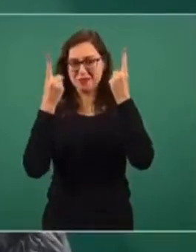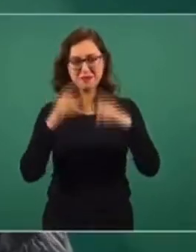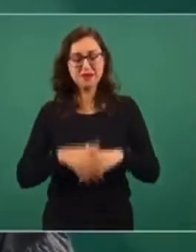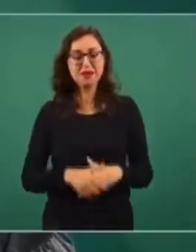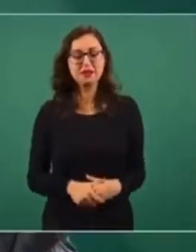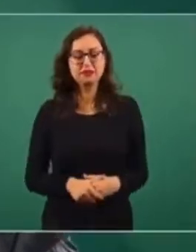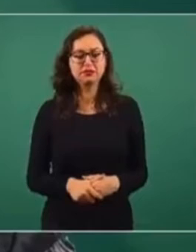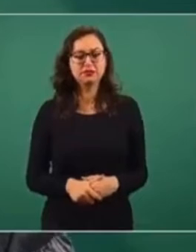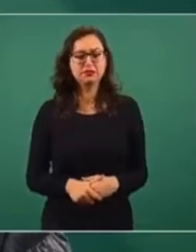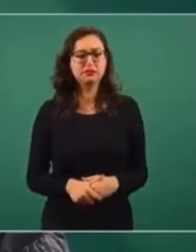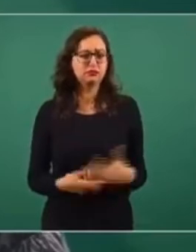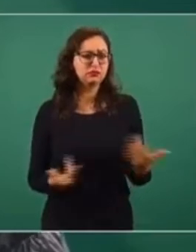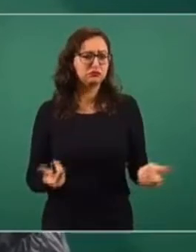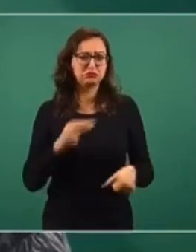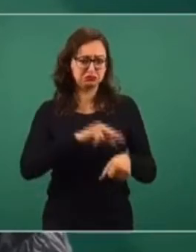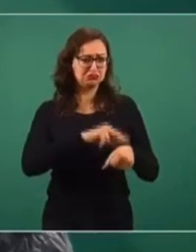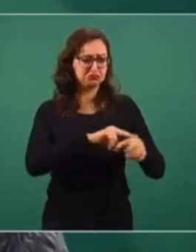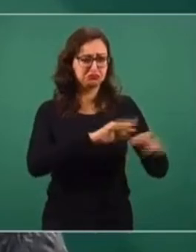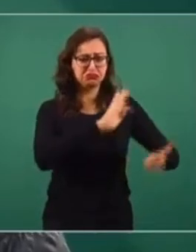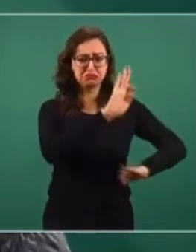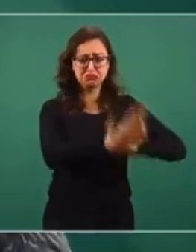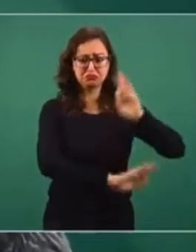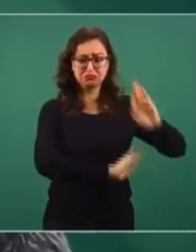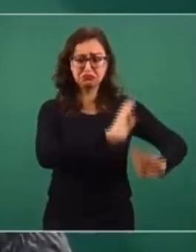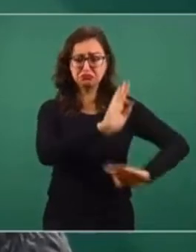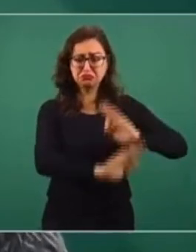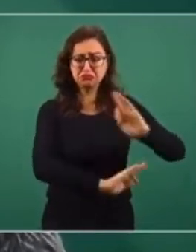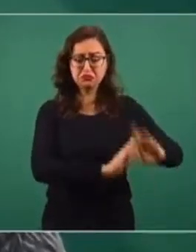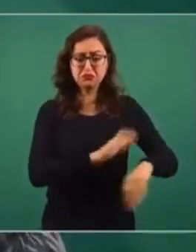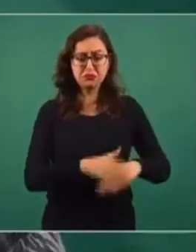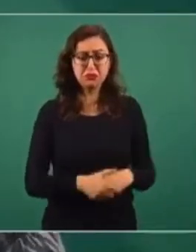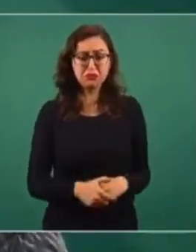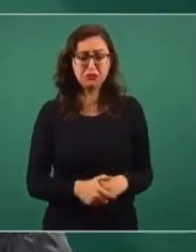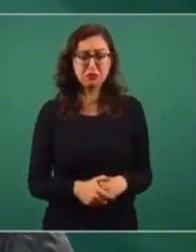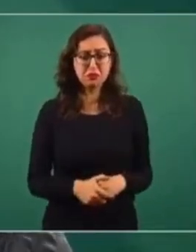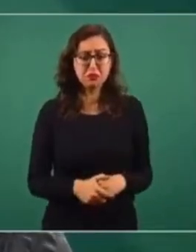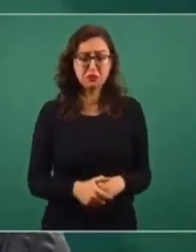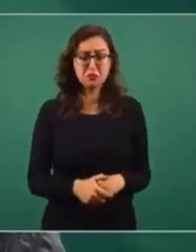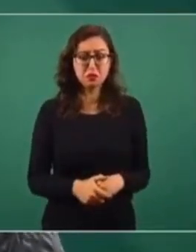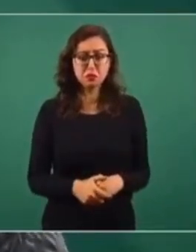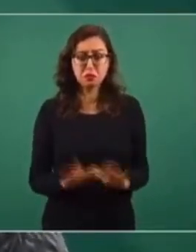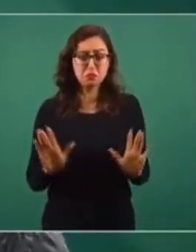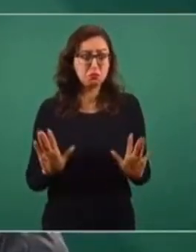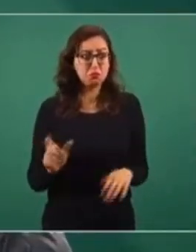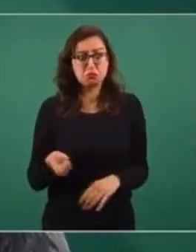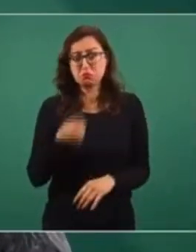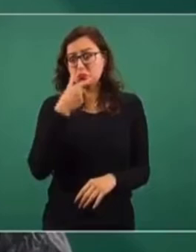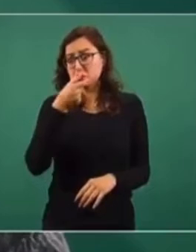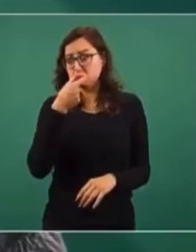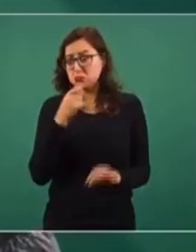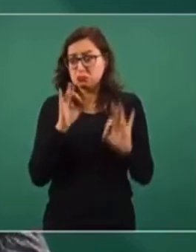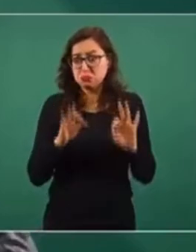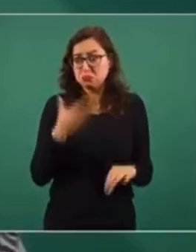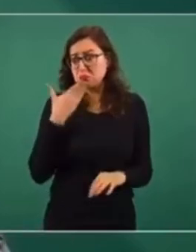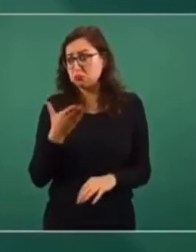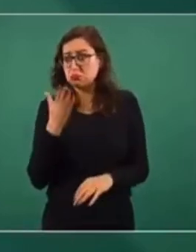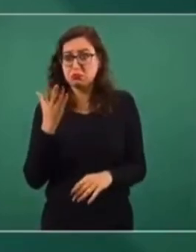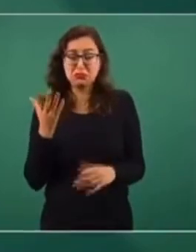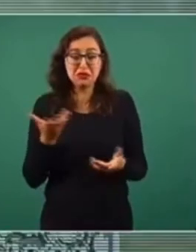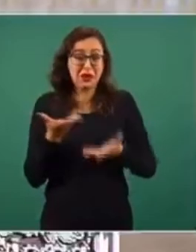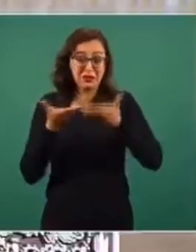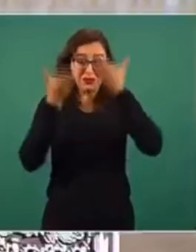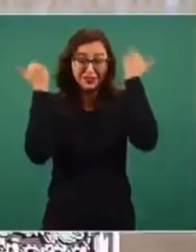equipo médico lo está tratando, seguramente lo está tratando con los medicamentos adecuados, digo, no soy médica,